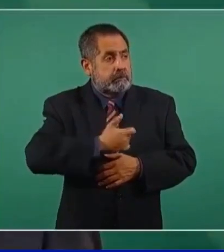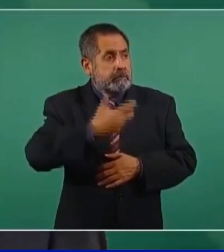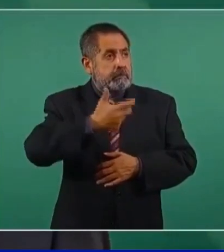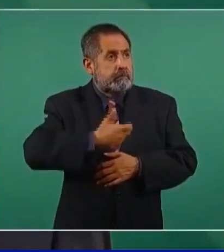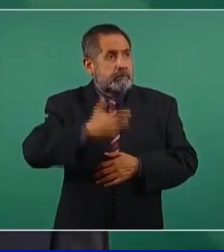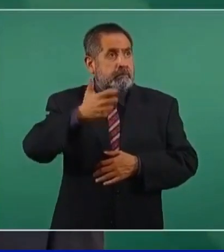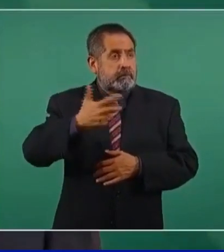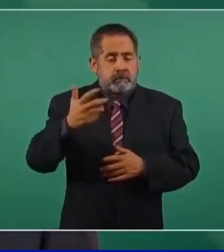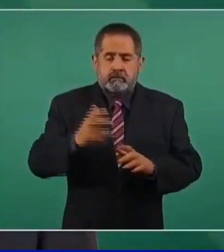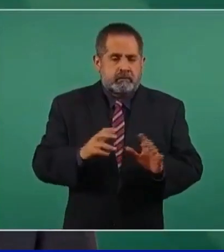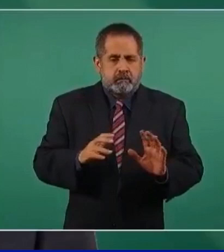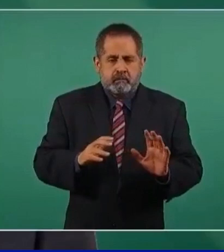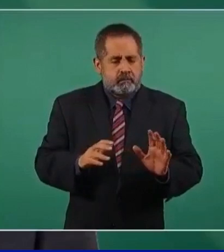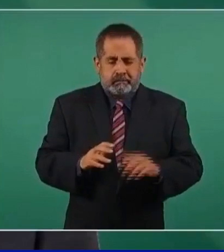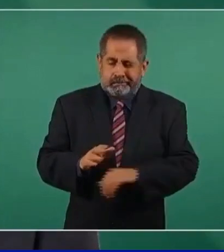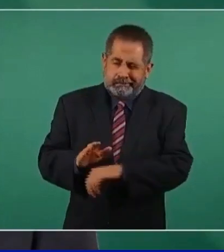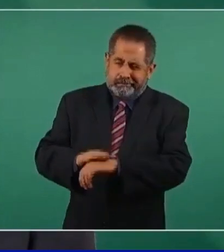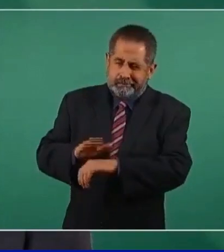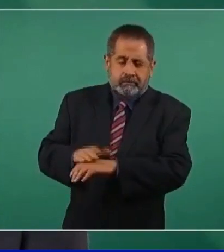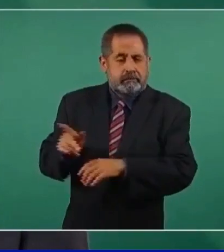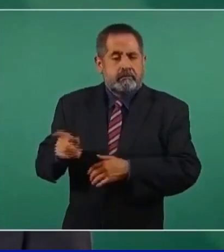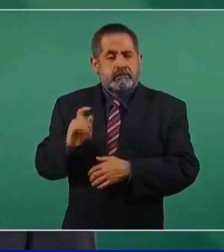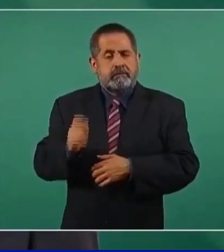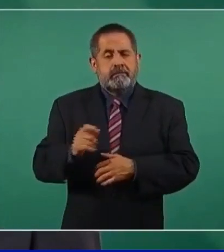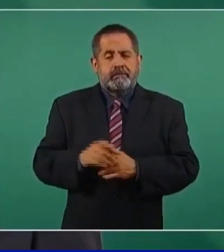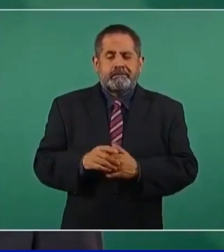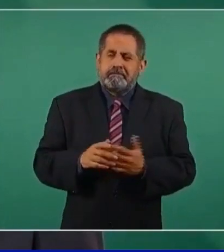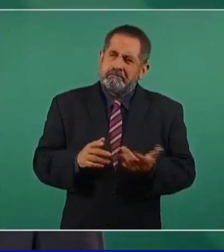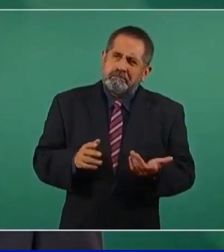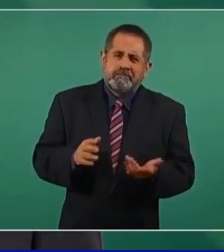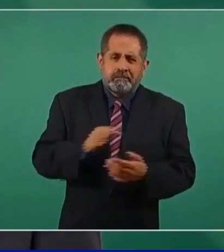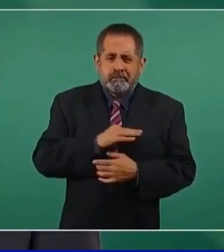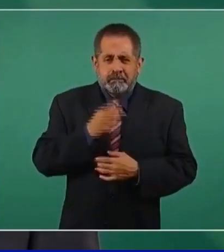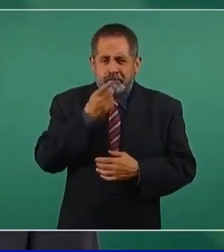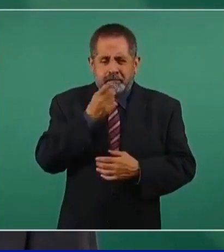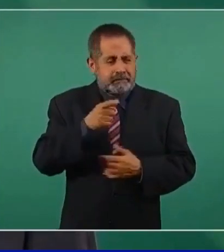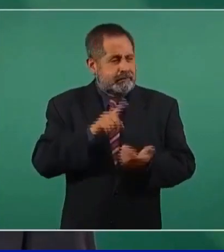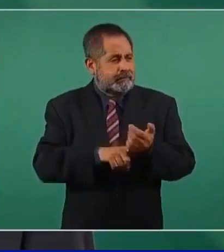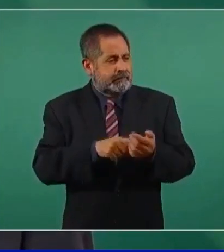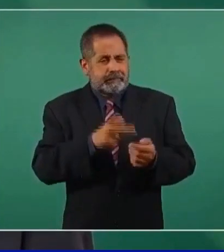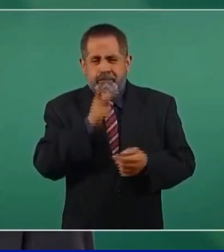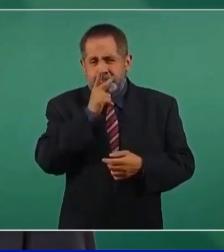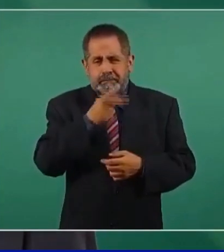Técnicamente se puede decir inflación,